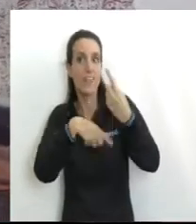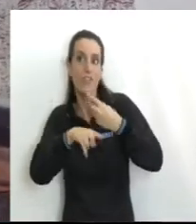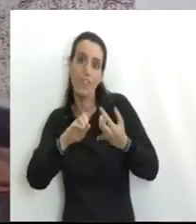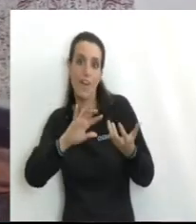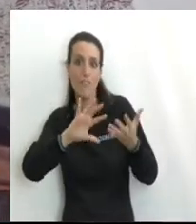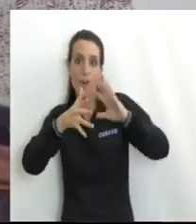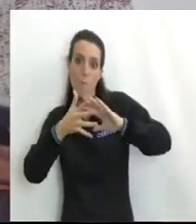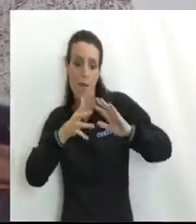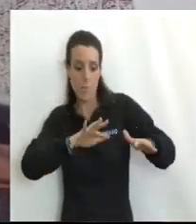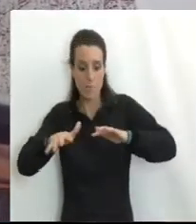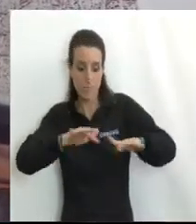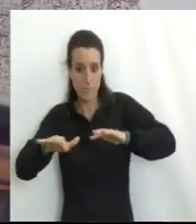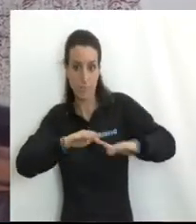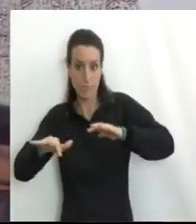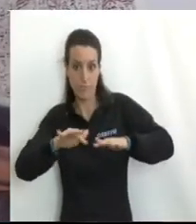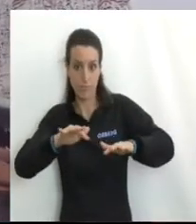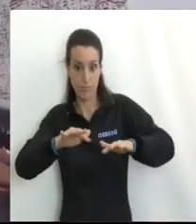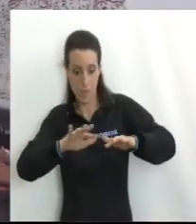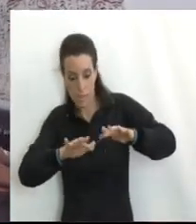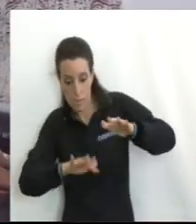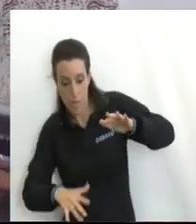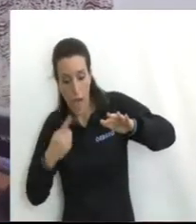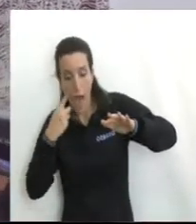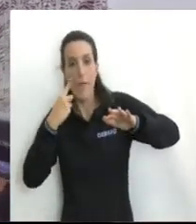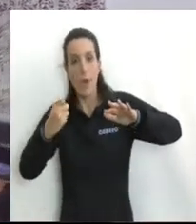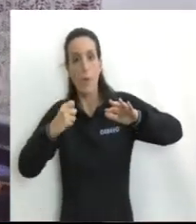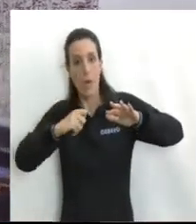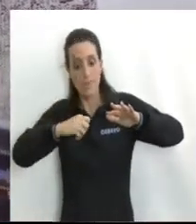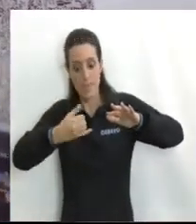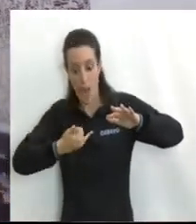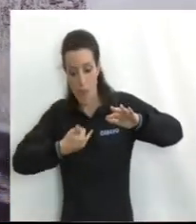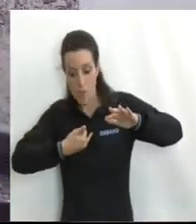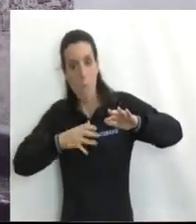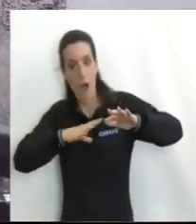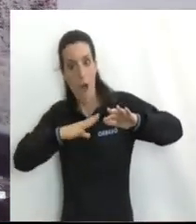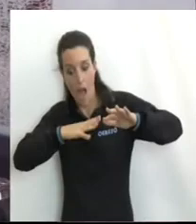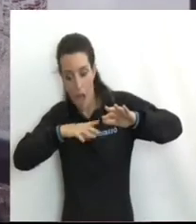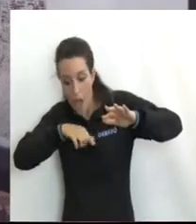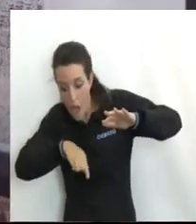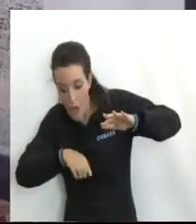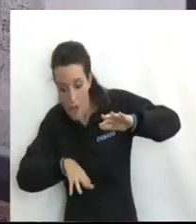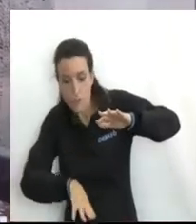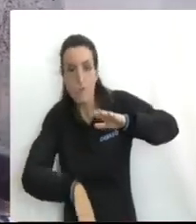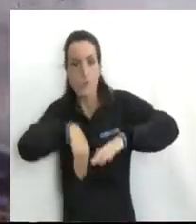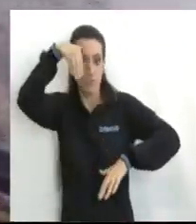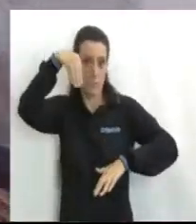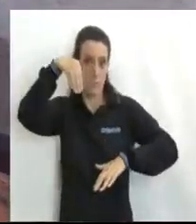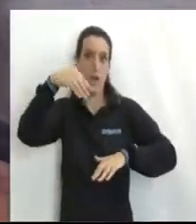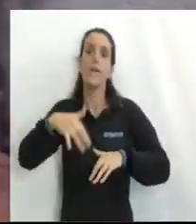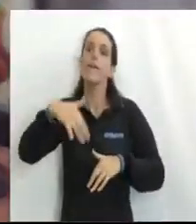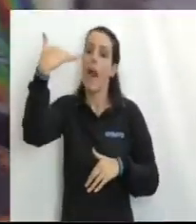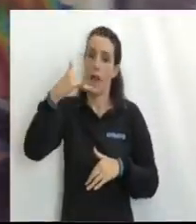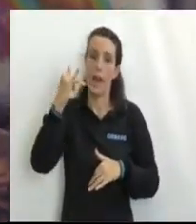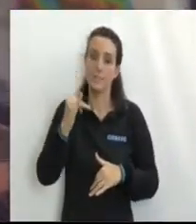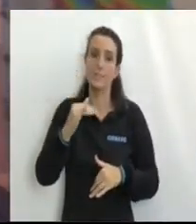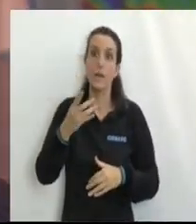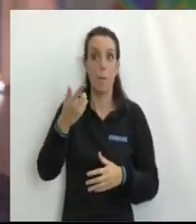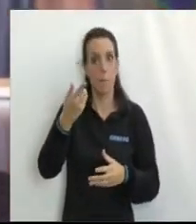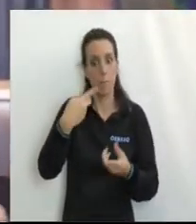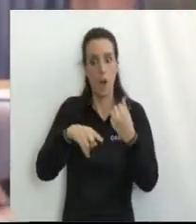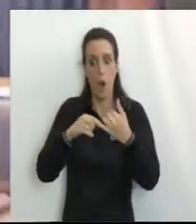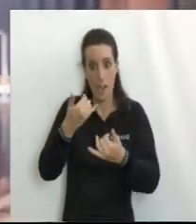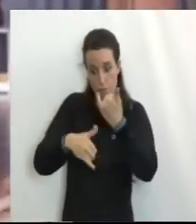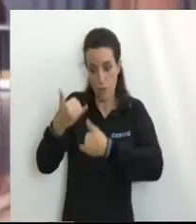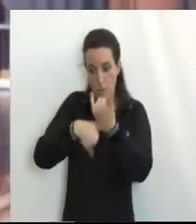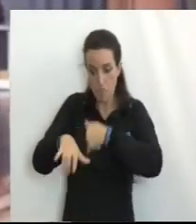pliegues Y localizar posibles trampas de hidrocarburos La malla sísmica se hace cada vez más densa Se puede hacer incluso sísmica 3D Que es más